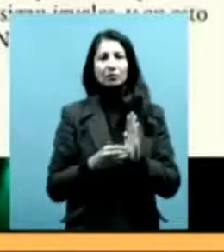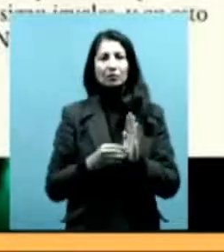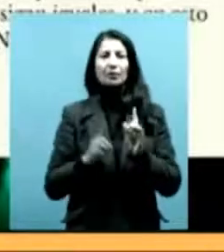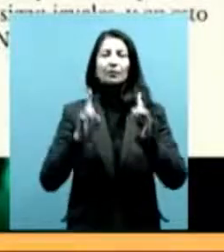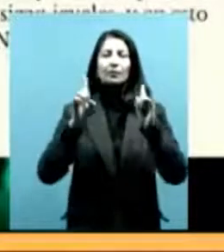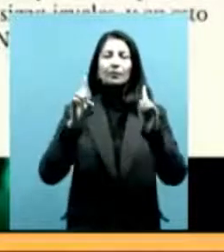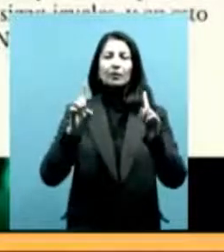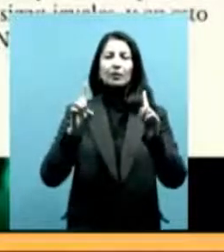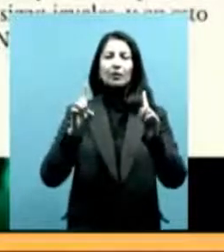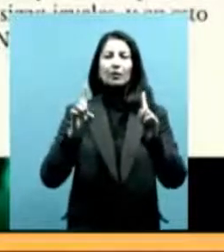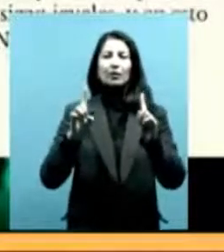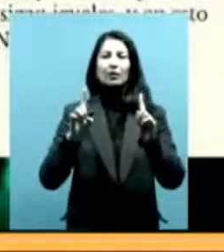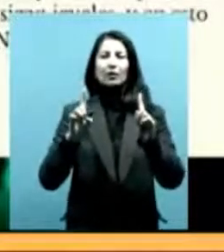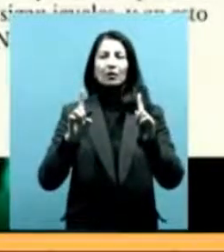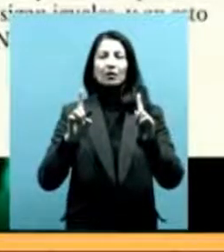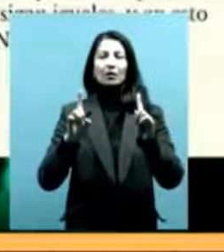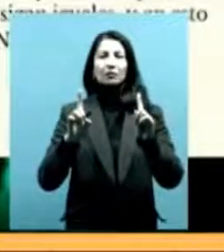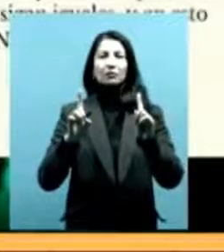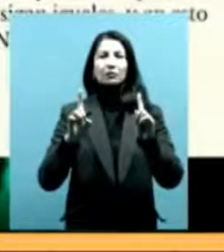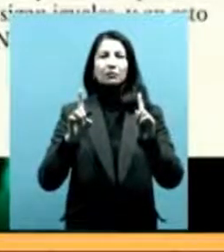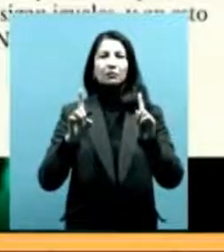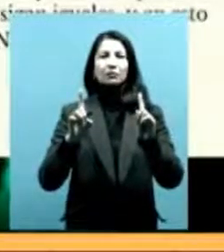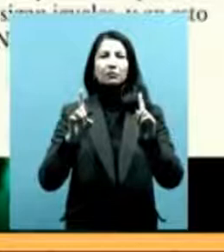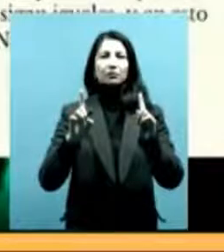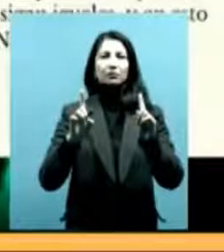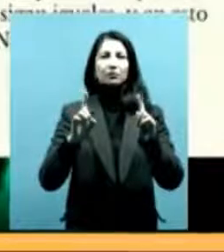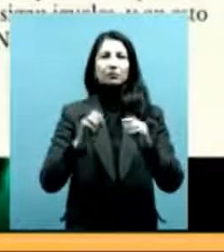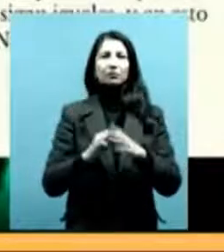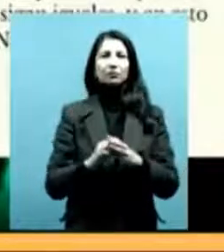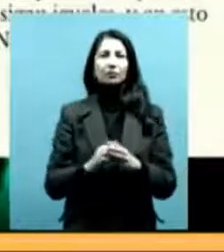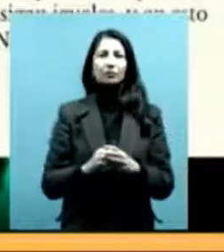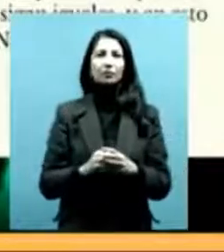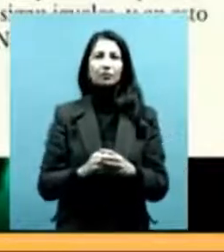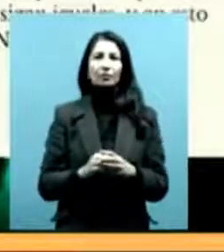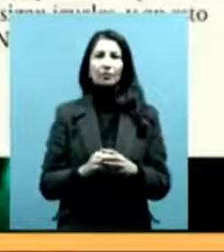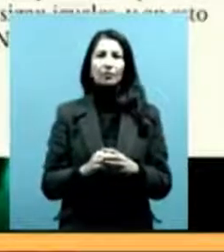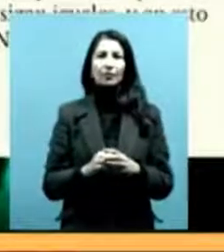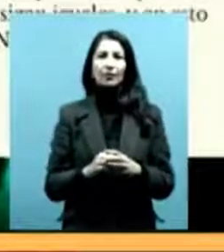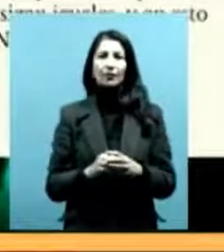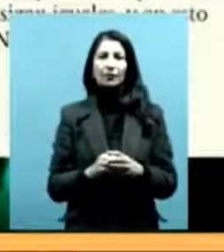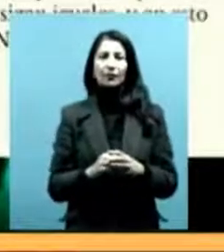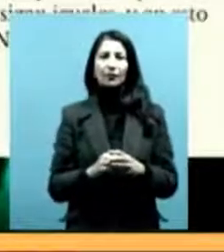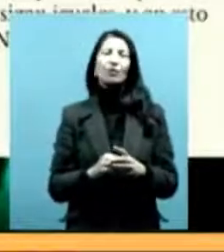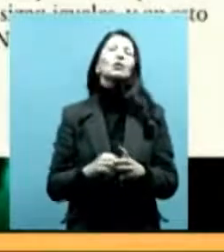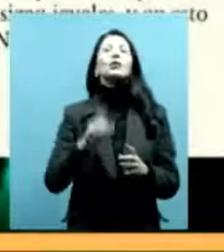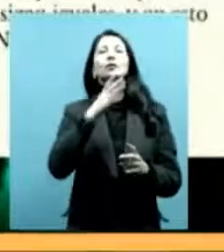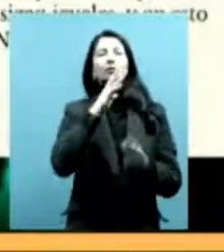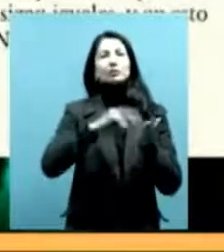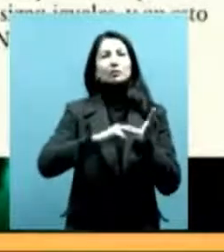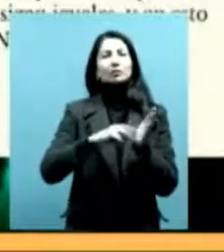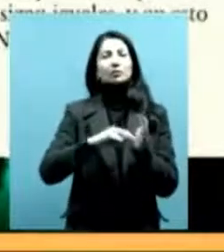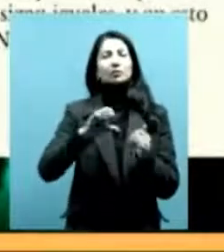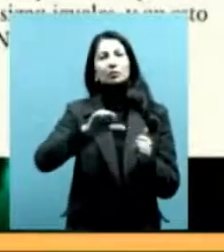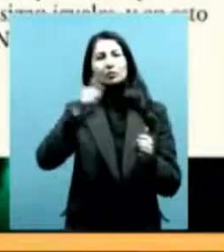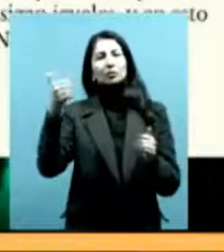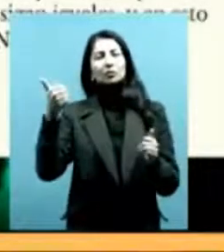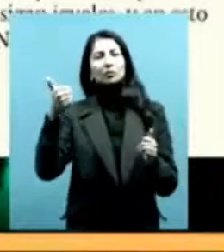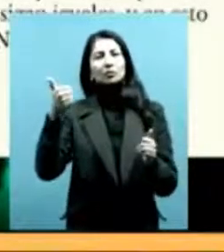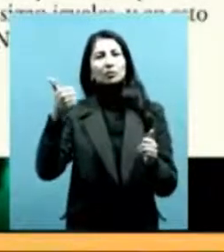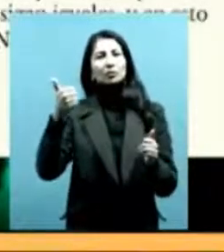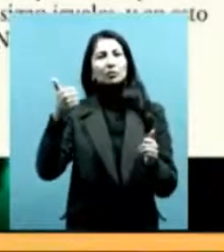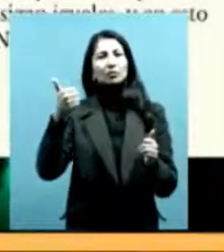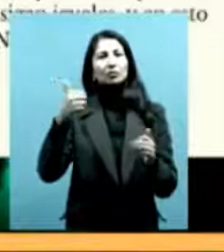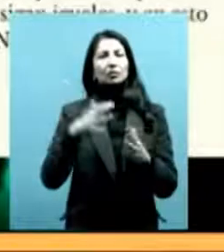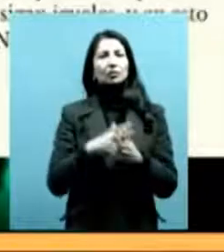que es otra frase así sumamente recurrente, es que de algún modo en las oficinas y en la burocracia,